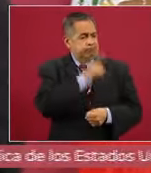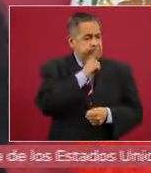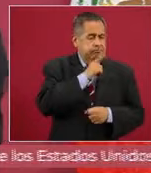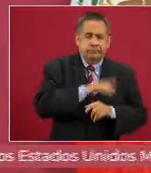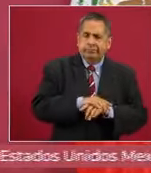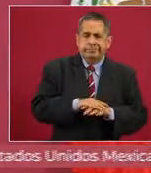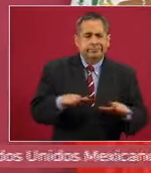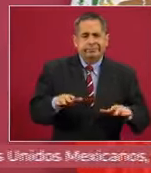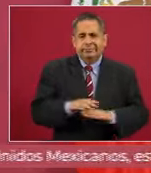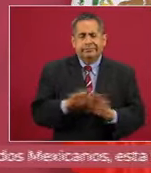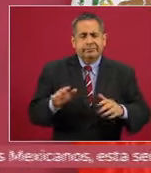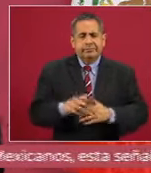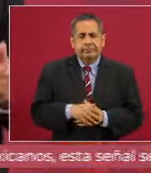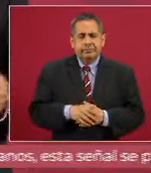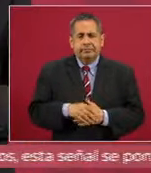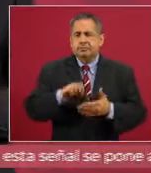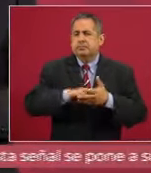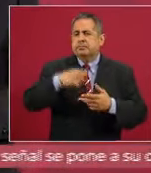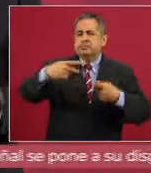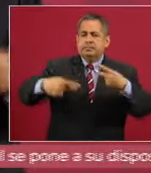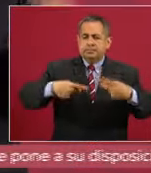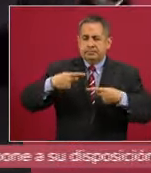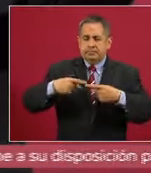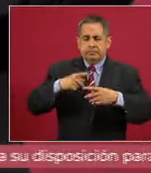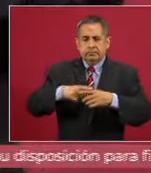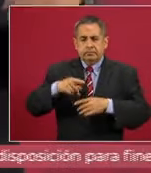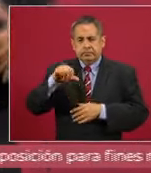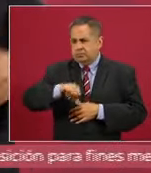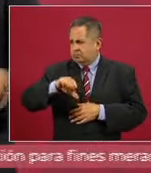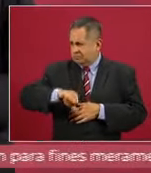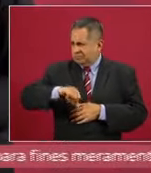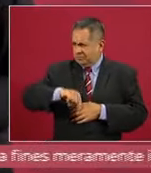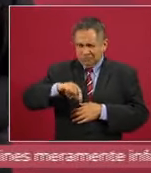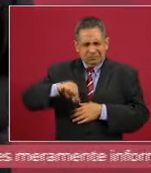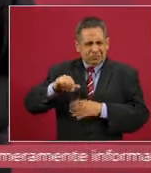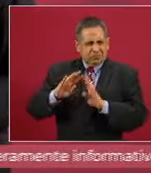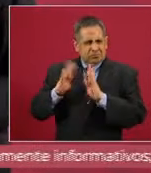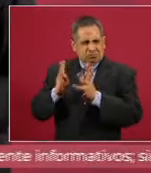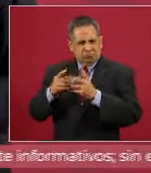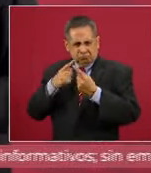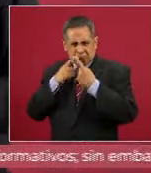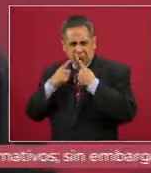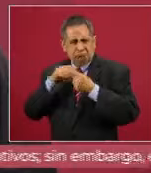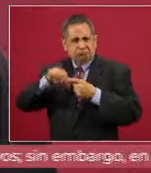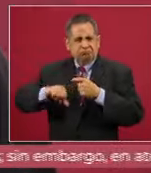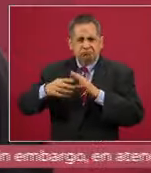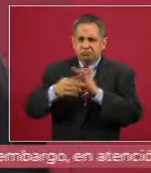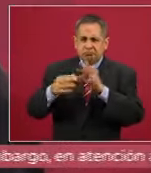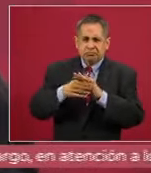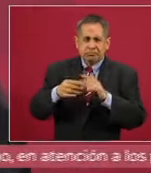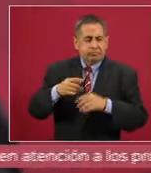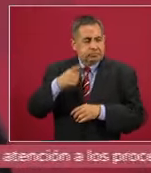O cuando me pregunta, hoy mismo estábamos viendo las